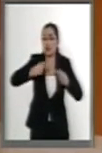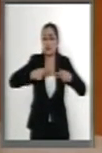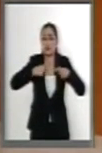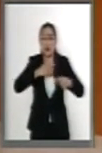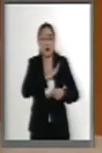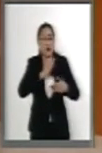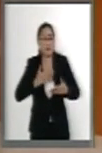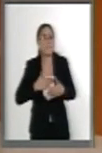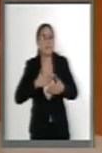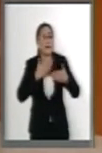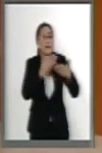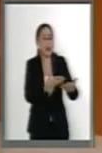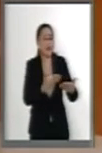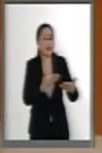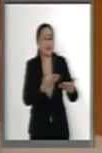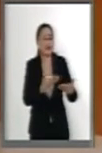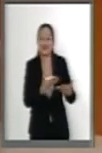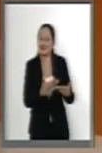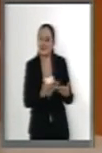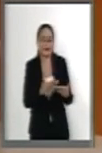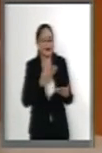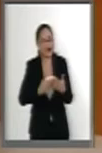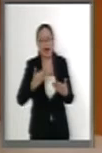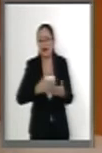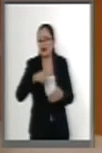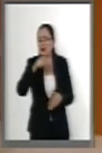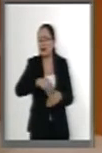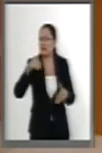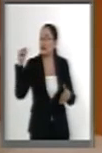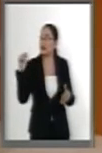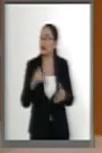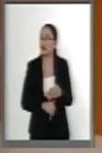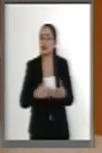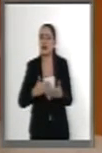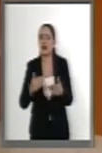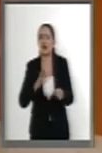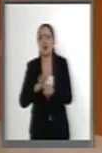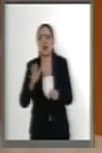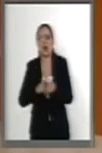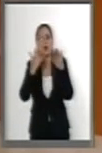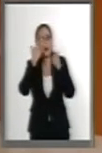suelos, en la total desvergüenza, mandan a Arely.